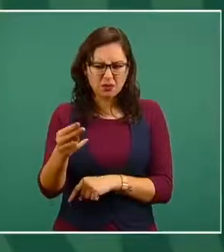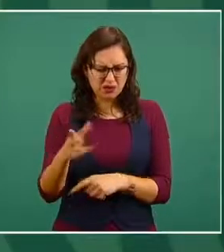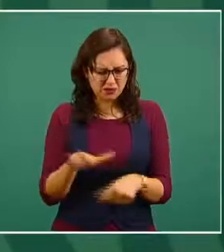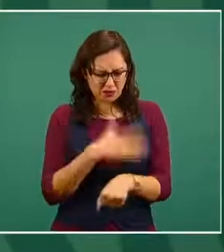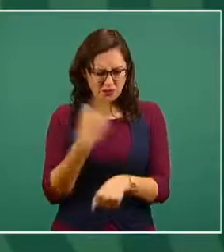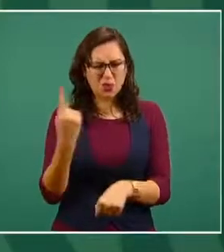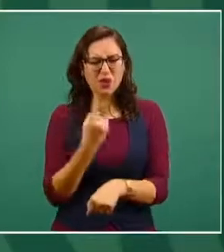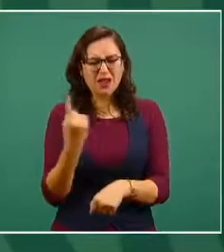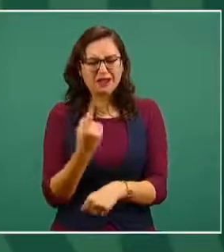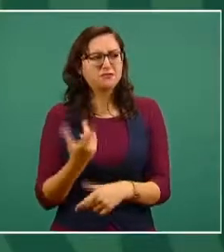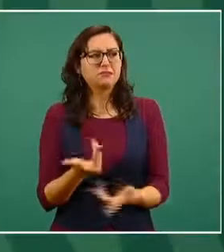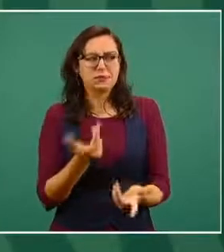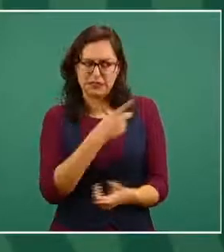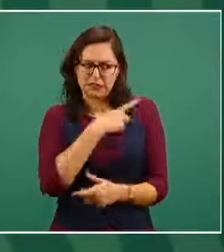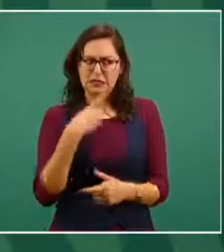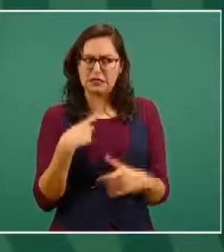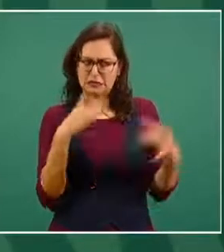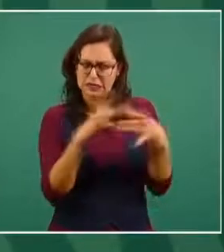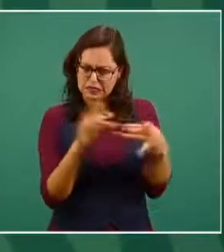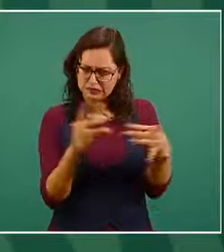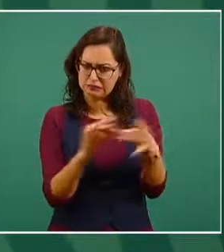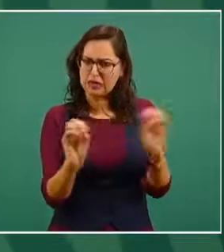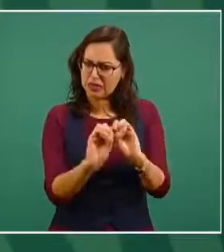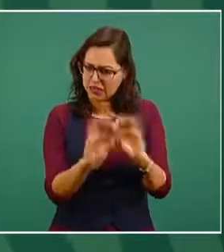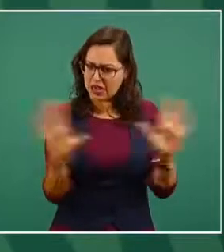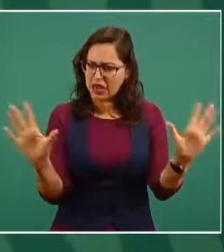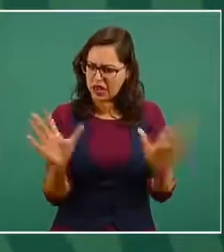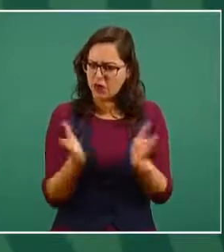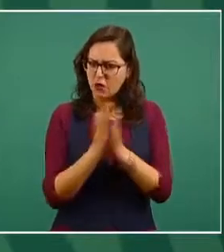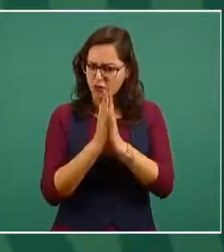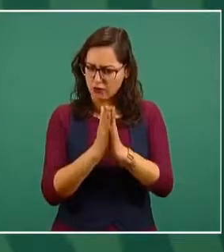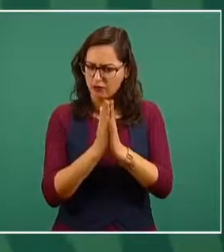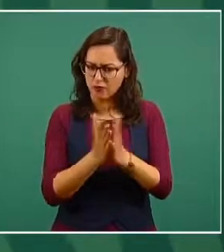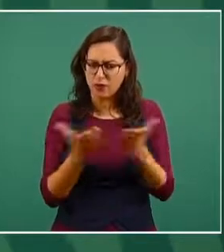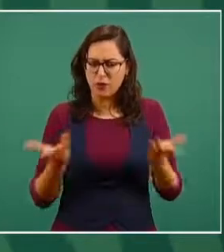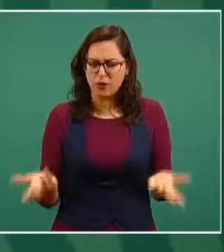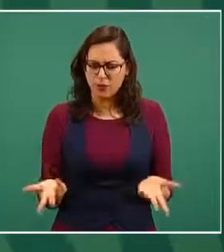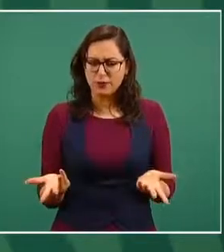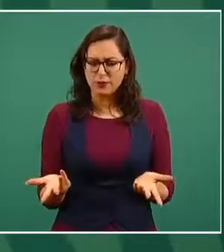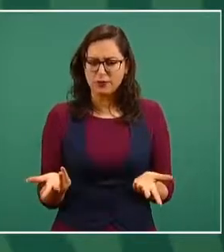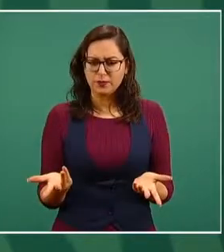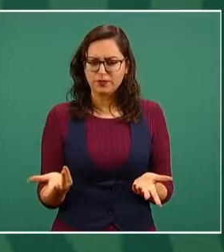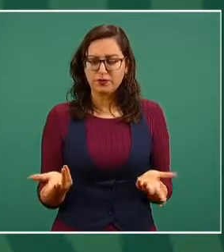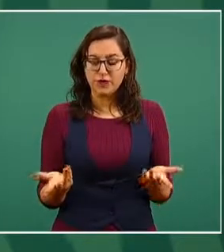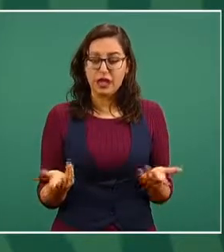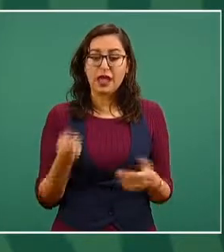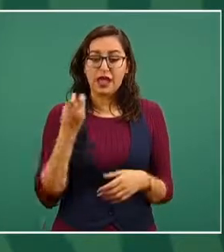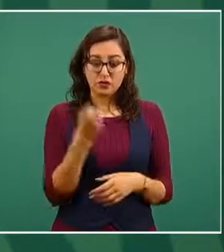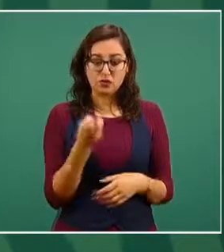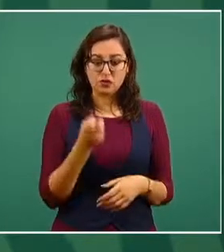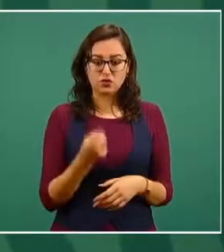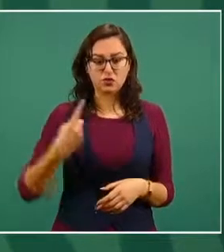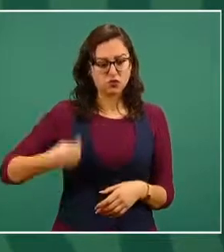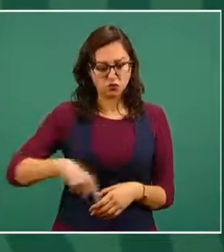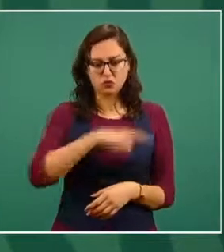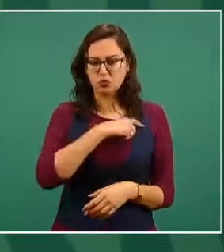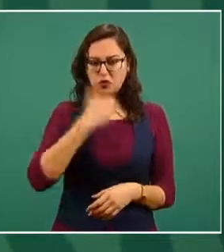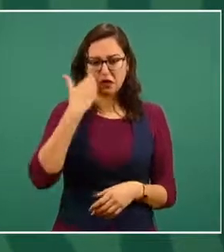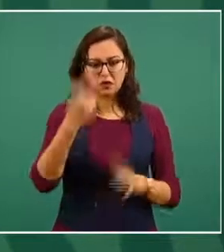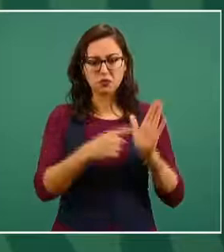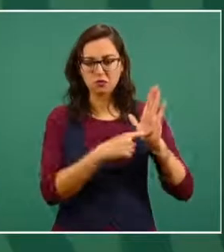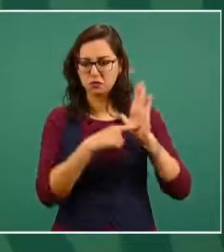por eso nuestro interés en que se conozcan todos los detalles.